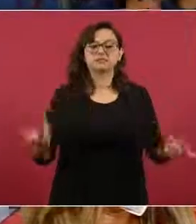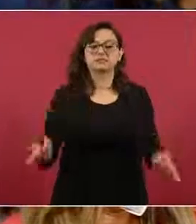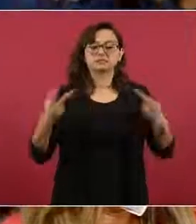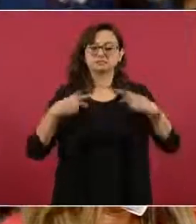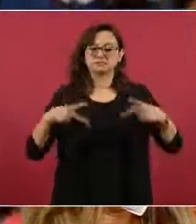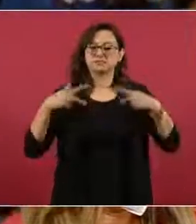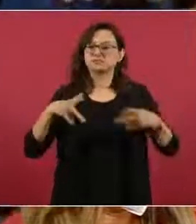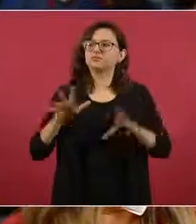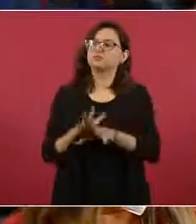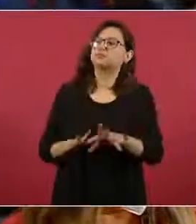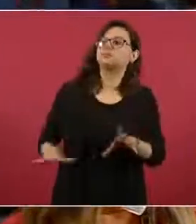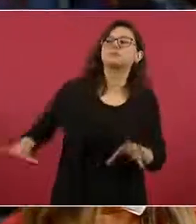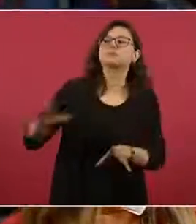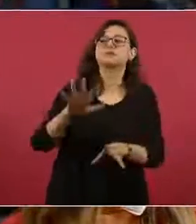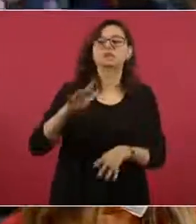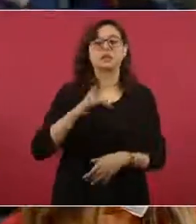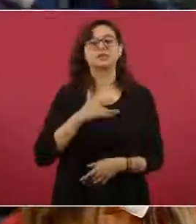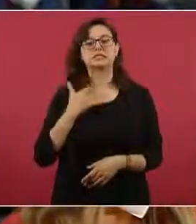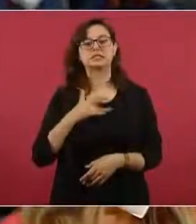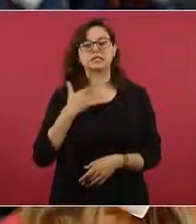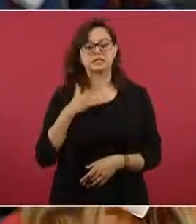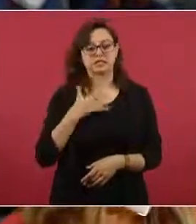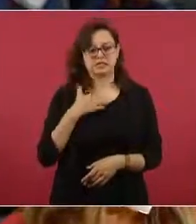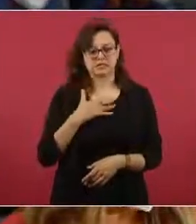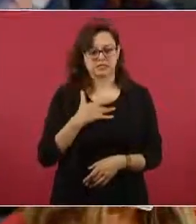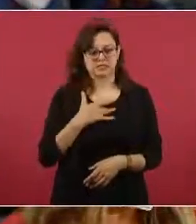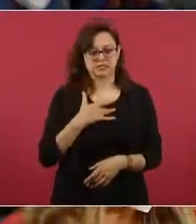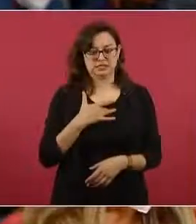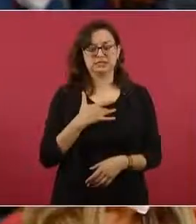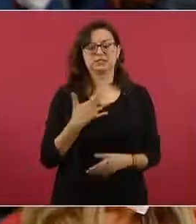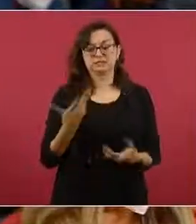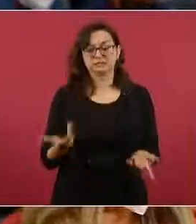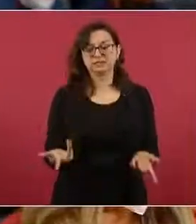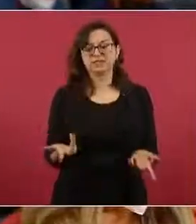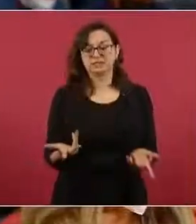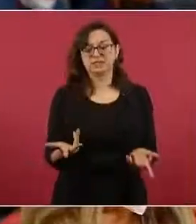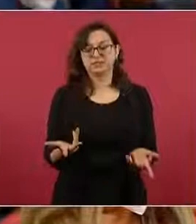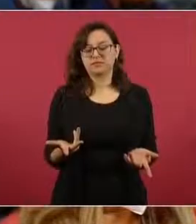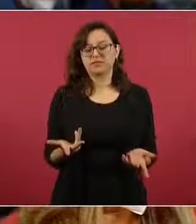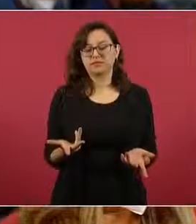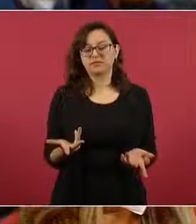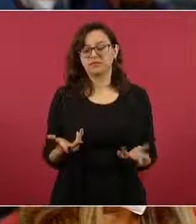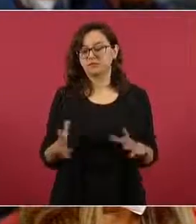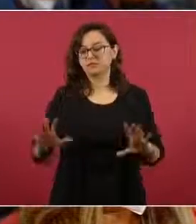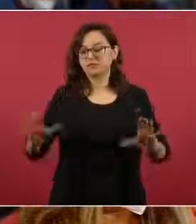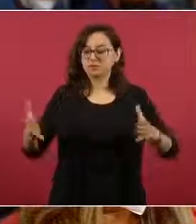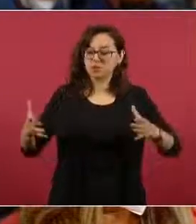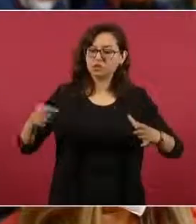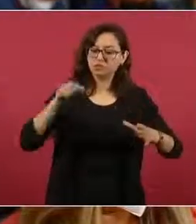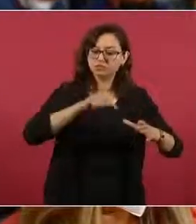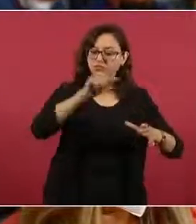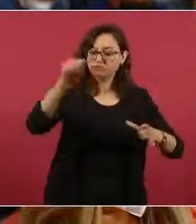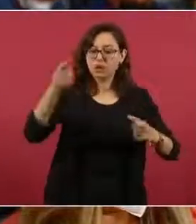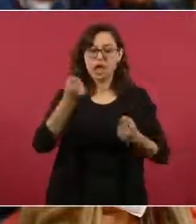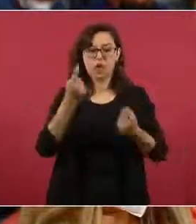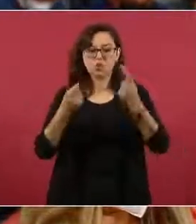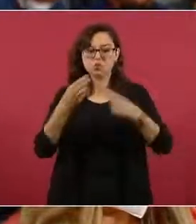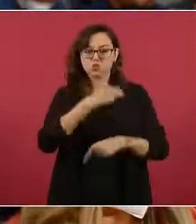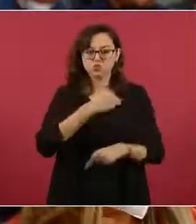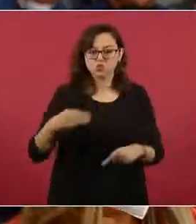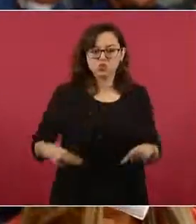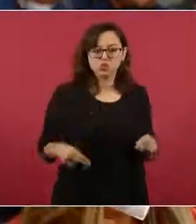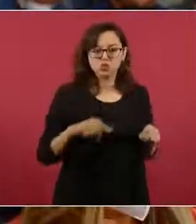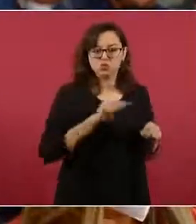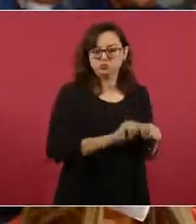municipios que son parte del PRIAN-RED, así los vamos a llamar, estos personajes